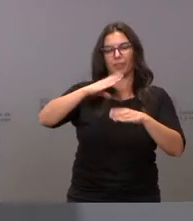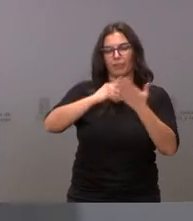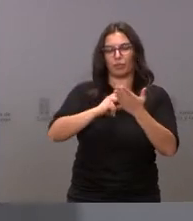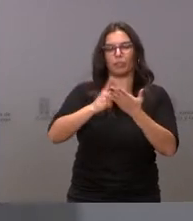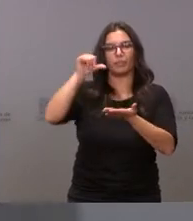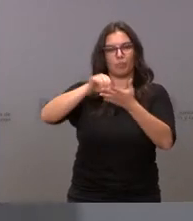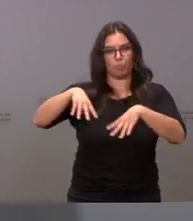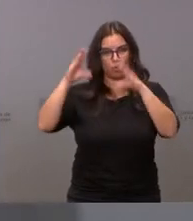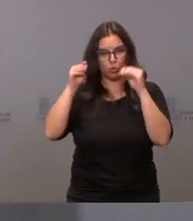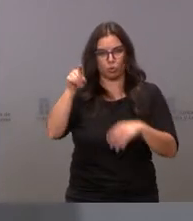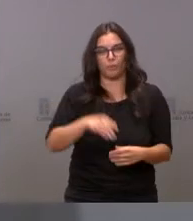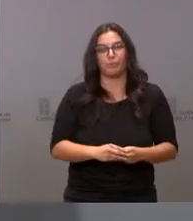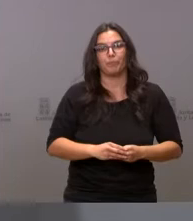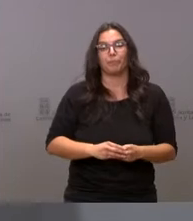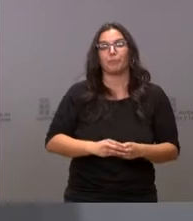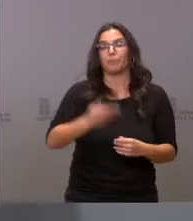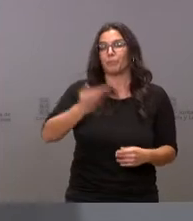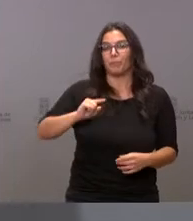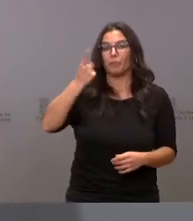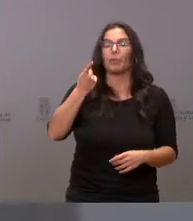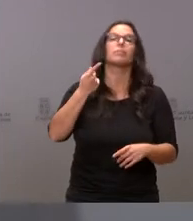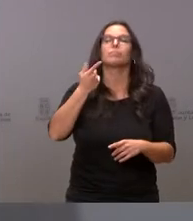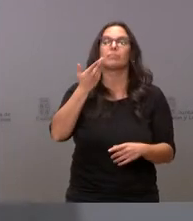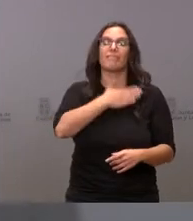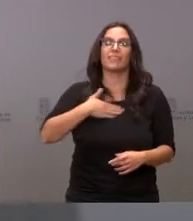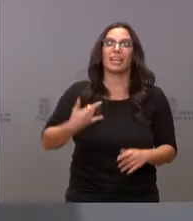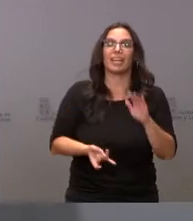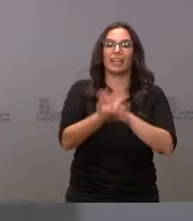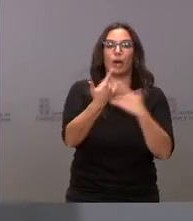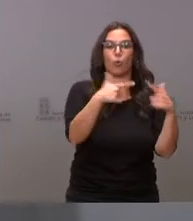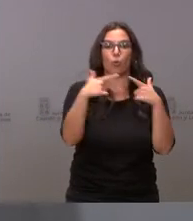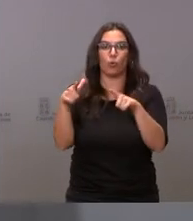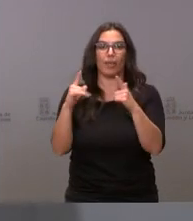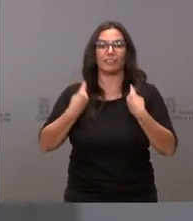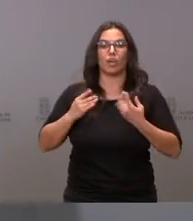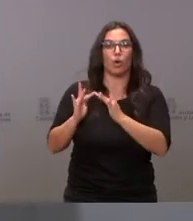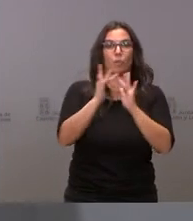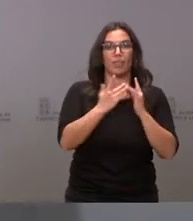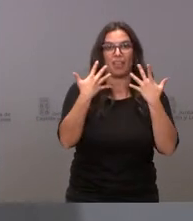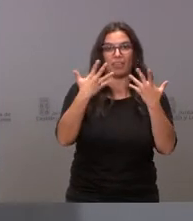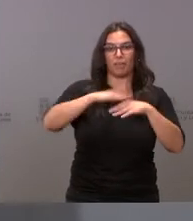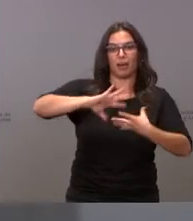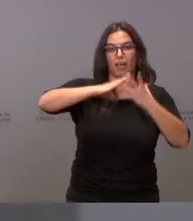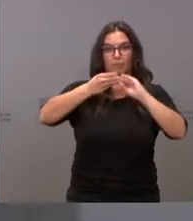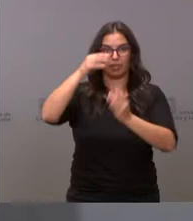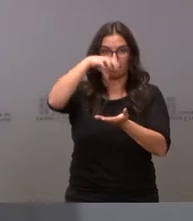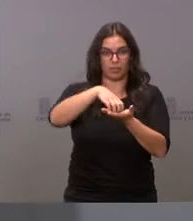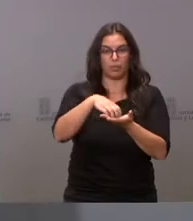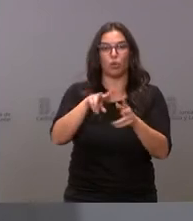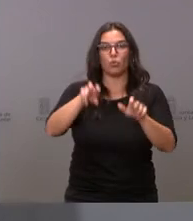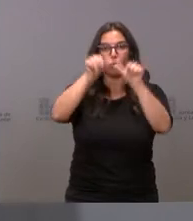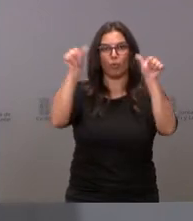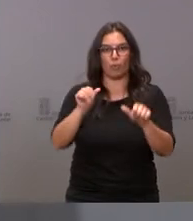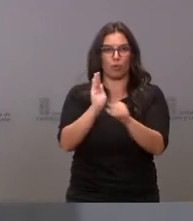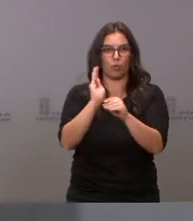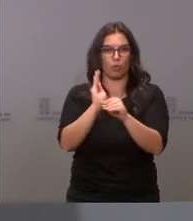El grueso de la intervención prevista tiene por objeto la creación de 10 unidades de convivencia para adaptación del centro al nuevo modelo de